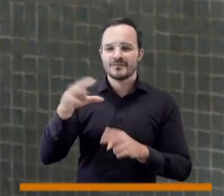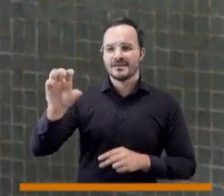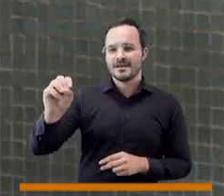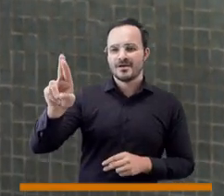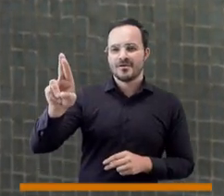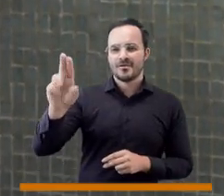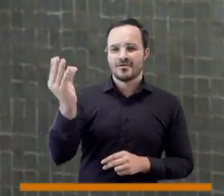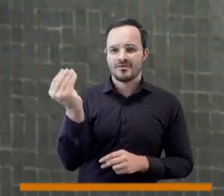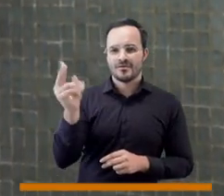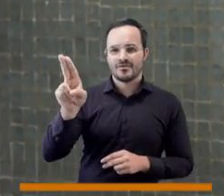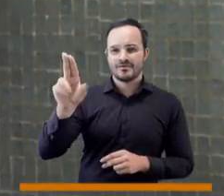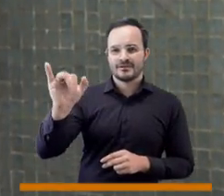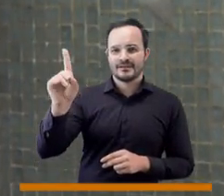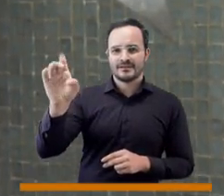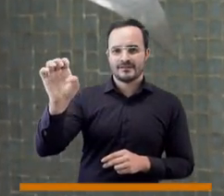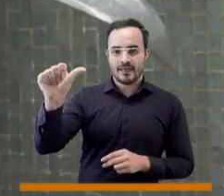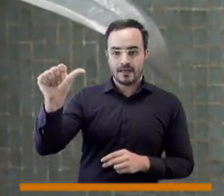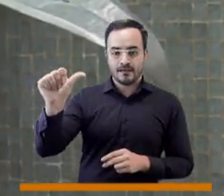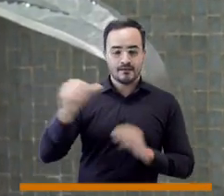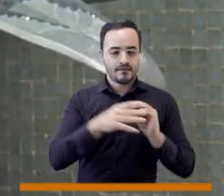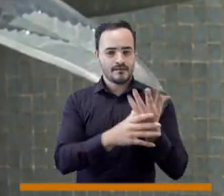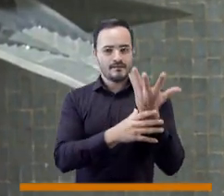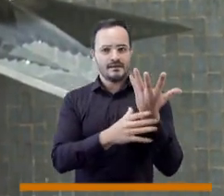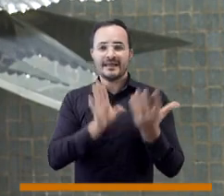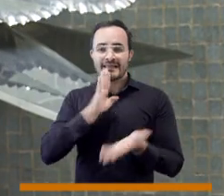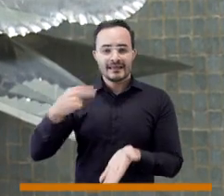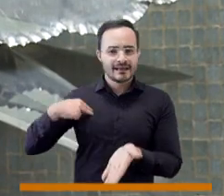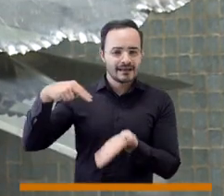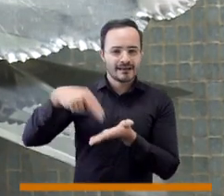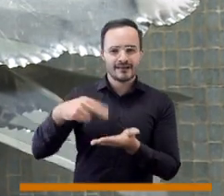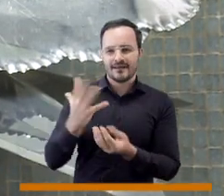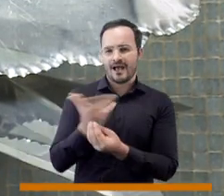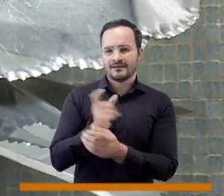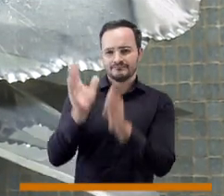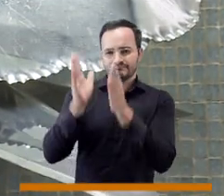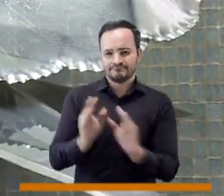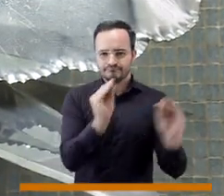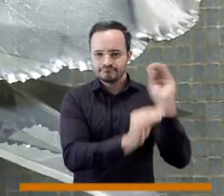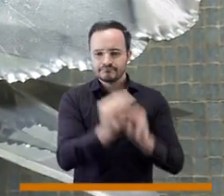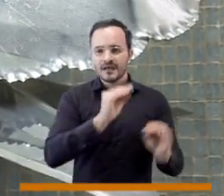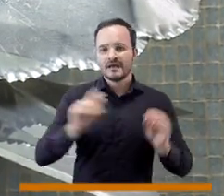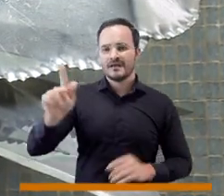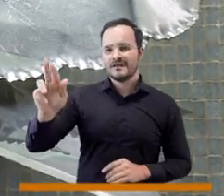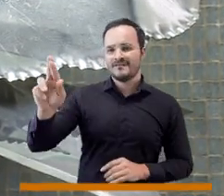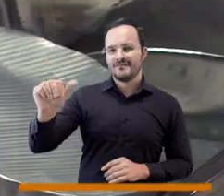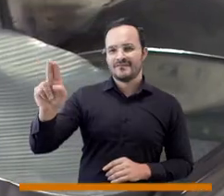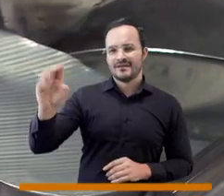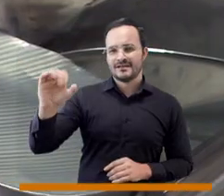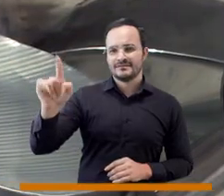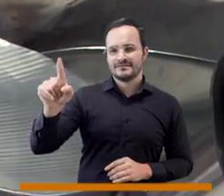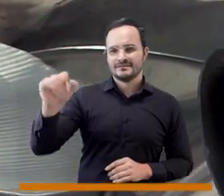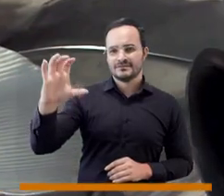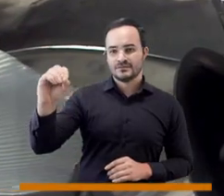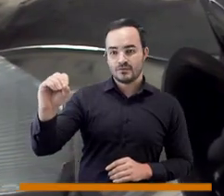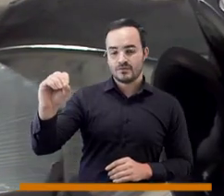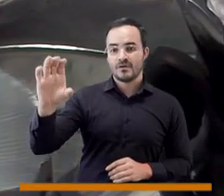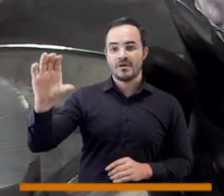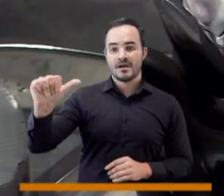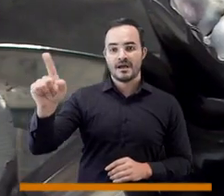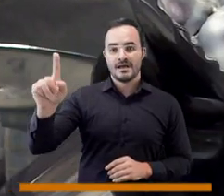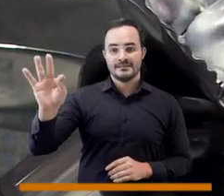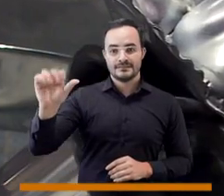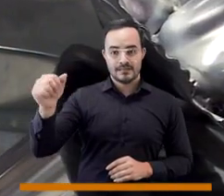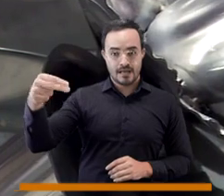monumento del artista Francisco Castaño. Esa obra es bien representativa porque